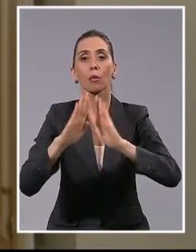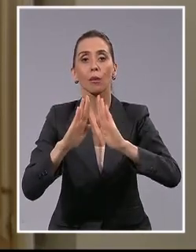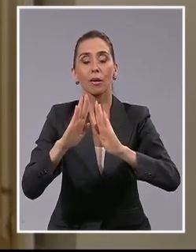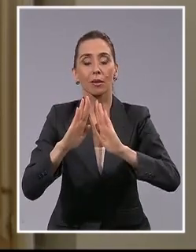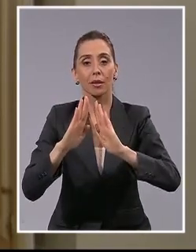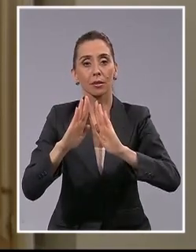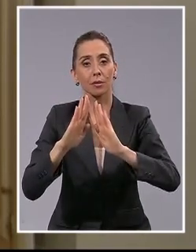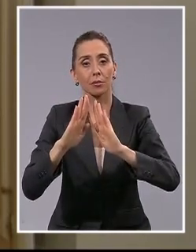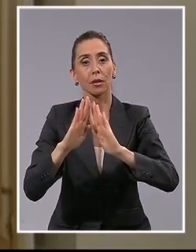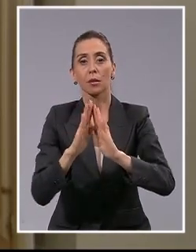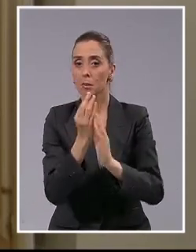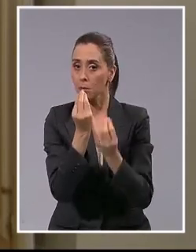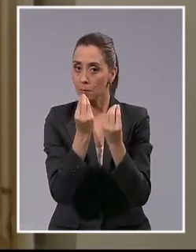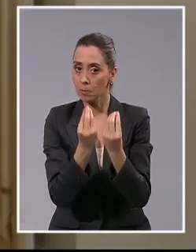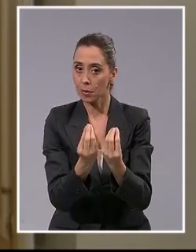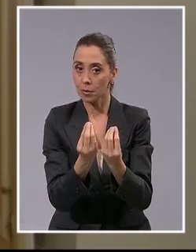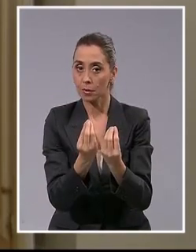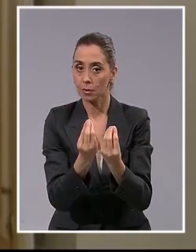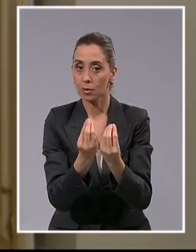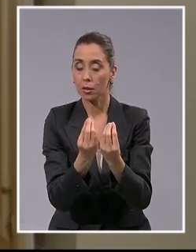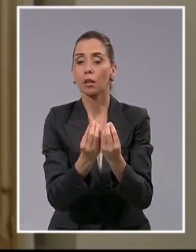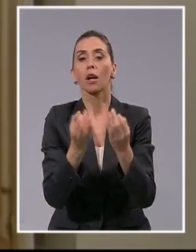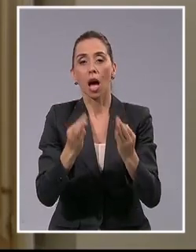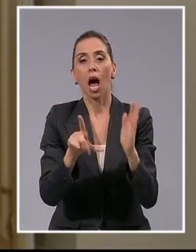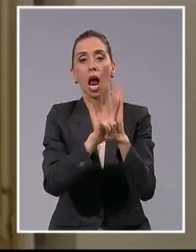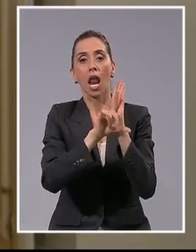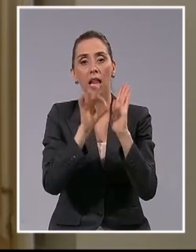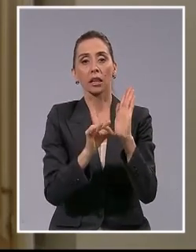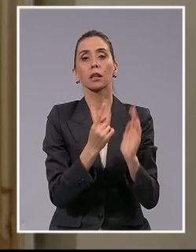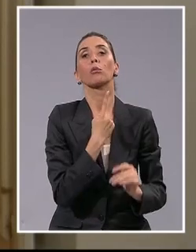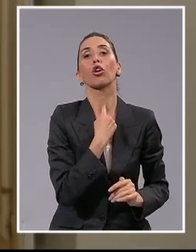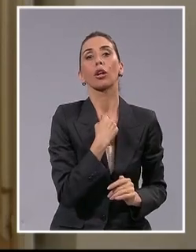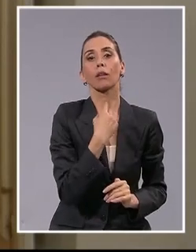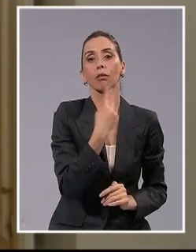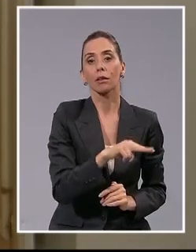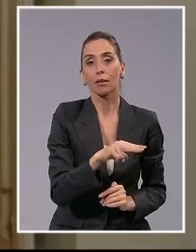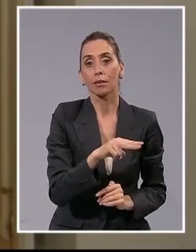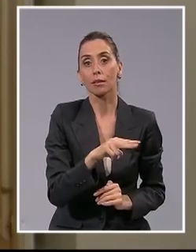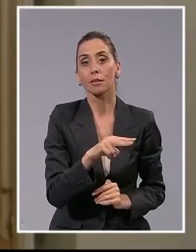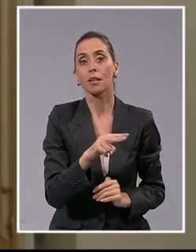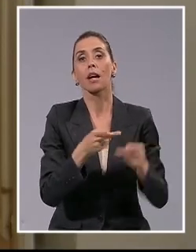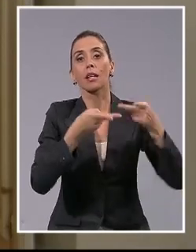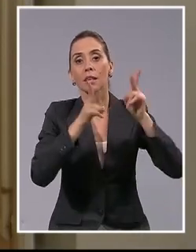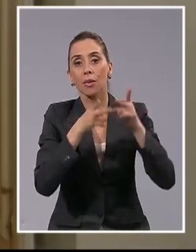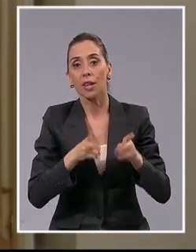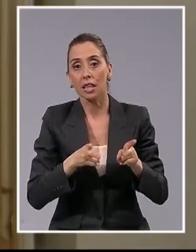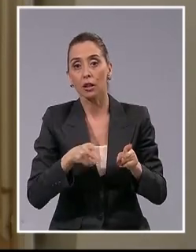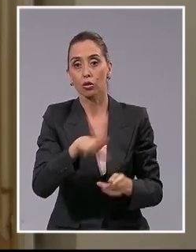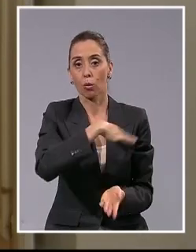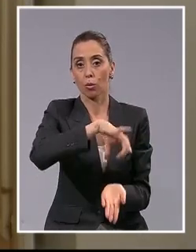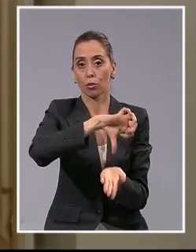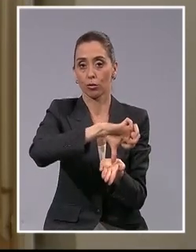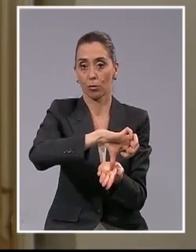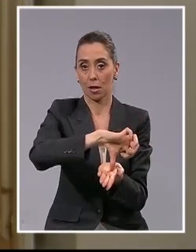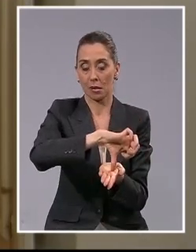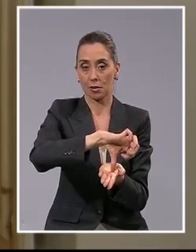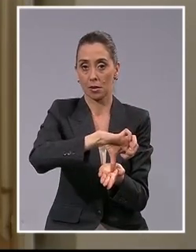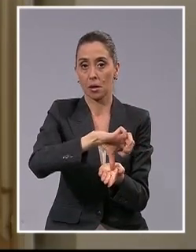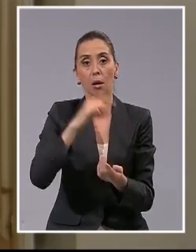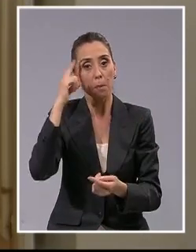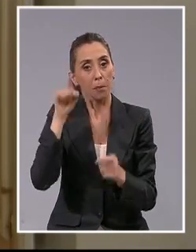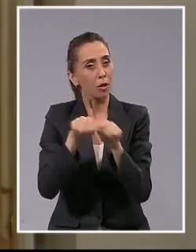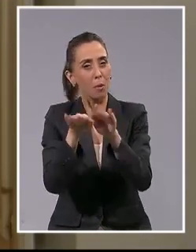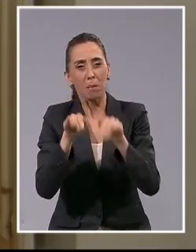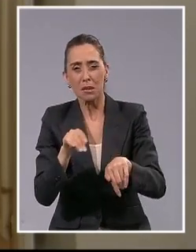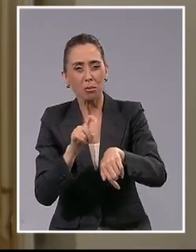proteger debidamente los legítimos intereses y derechos de nuestro país. Pero al